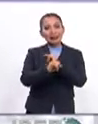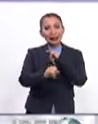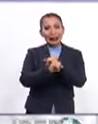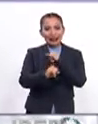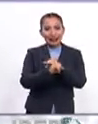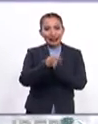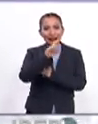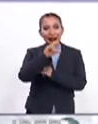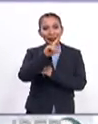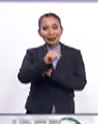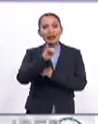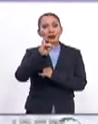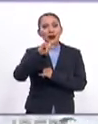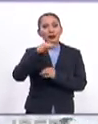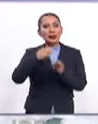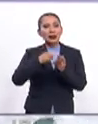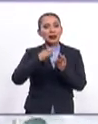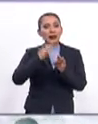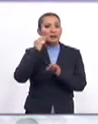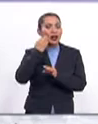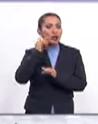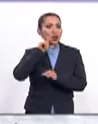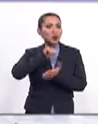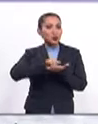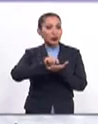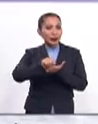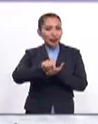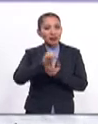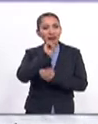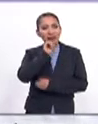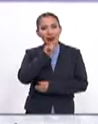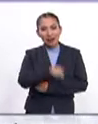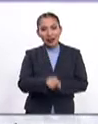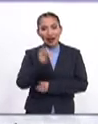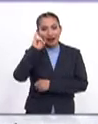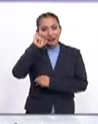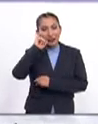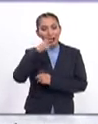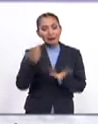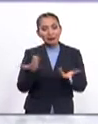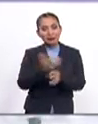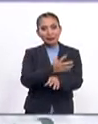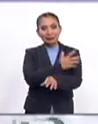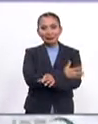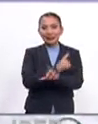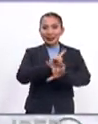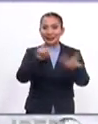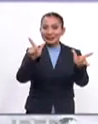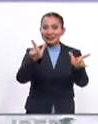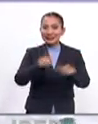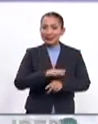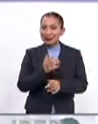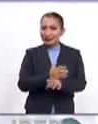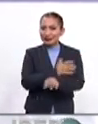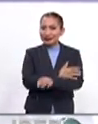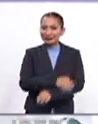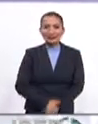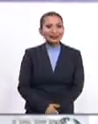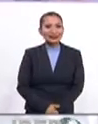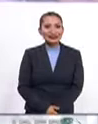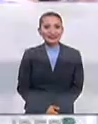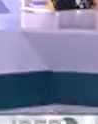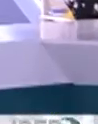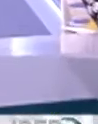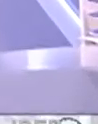sociales como Iberoamérica al Día en Facebook, en Twitter y también en Instagram. Así que acompáñenos, estamos listos, acompáñenos.